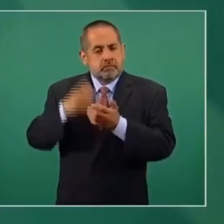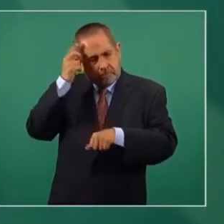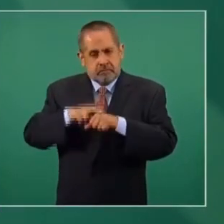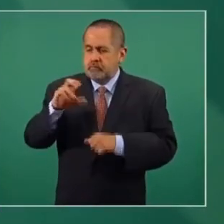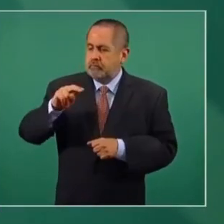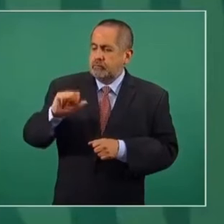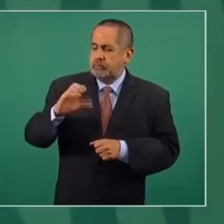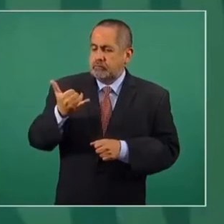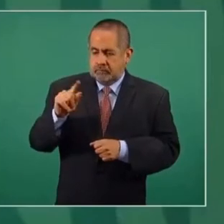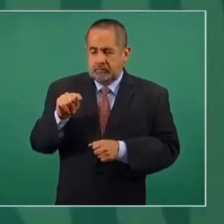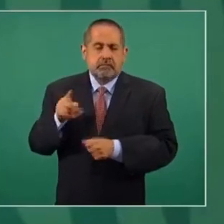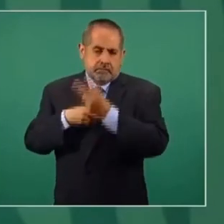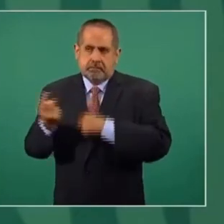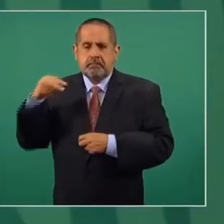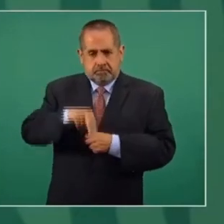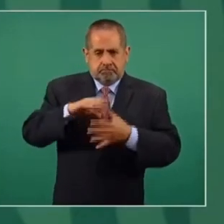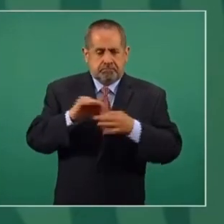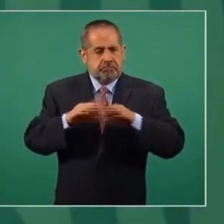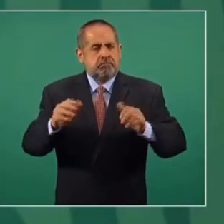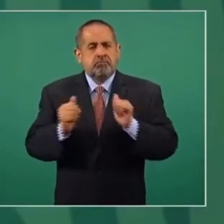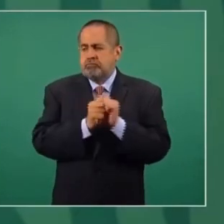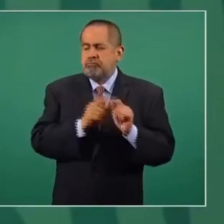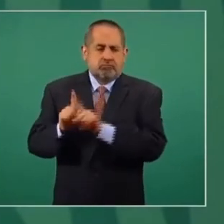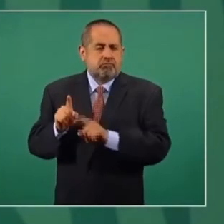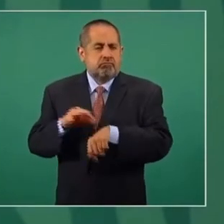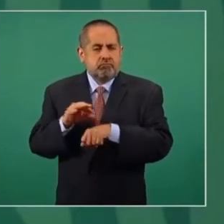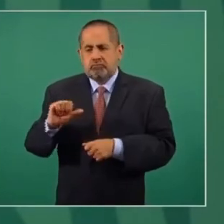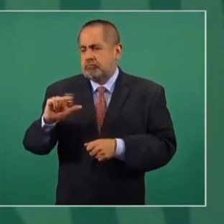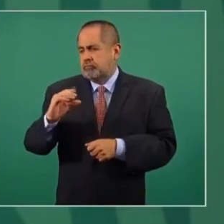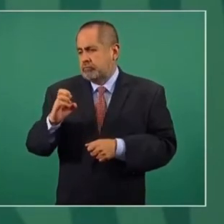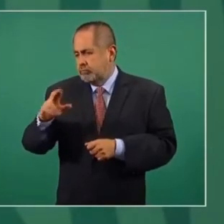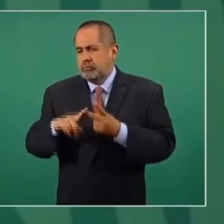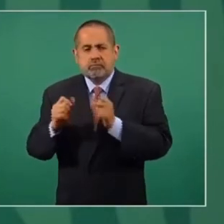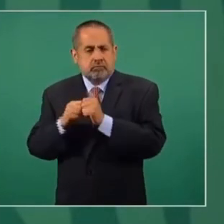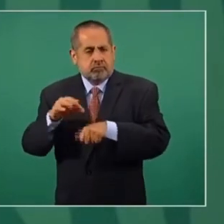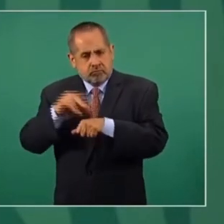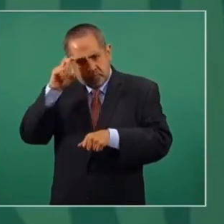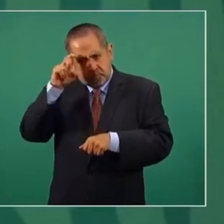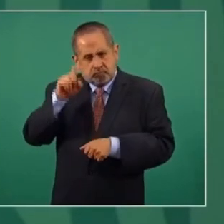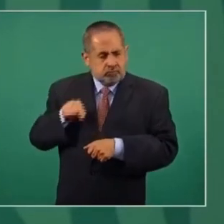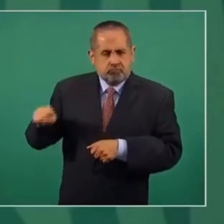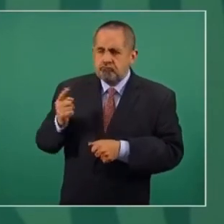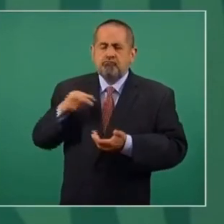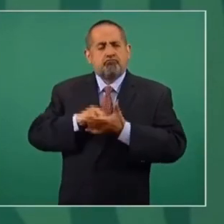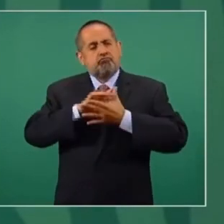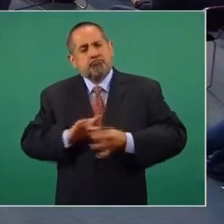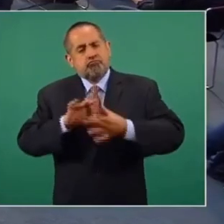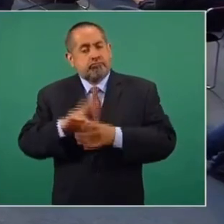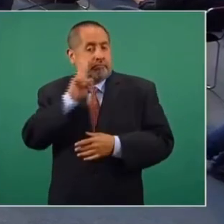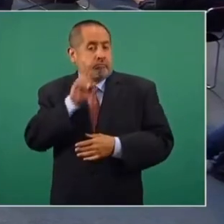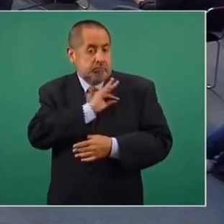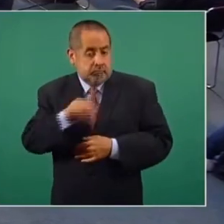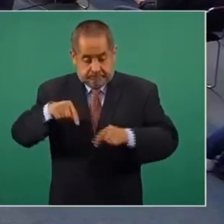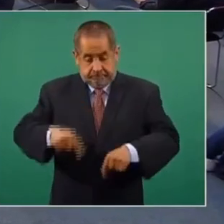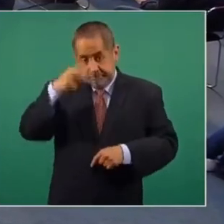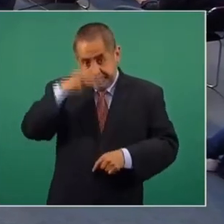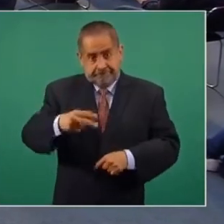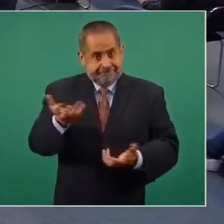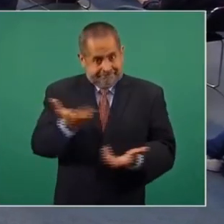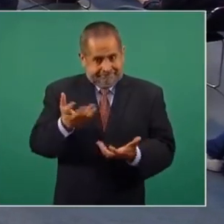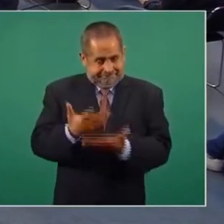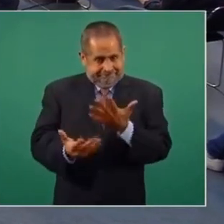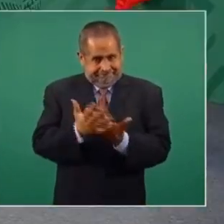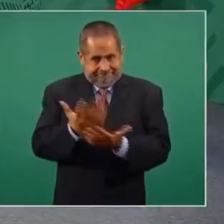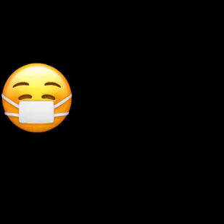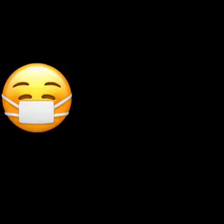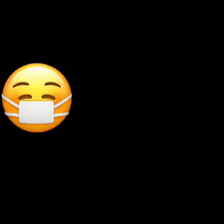que venga, que es la directora del Conacyt, también con la doctora Alcocer, con Hugo, con los especialistas y que nos hablen de la posibilidad de tener una